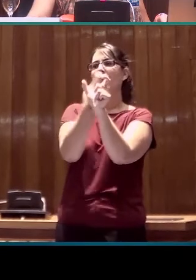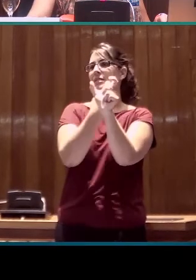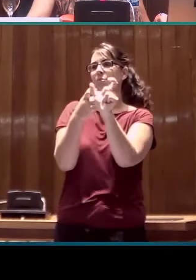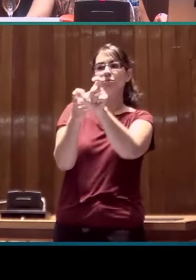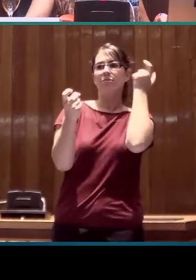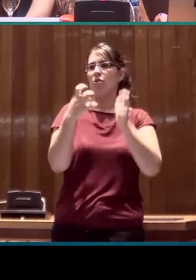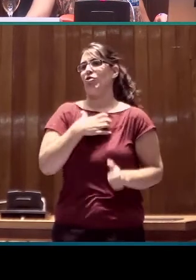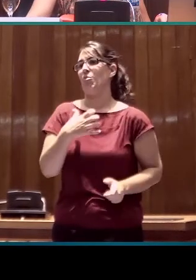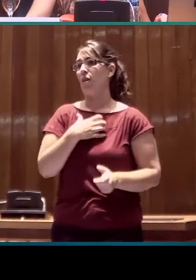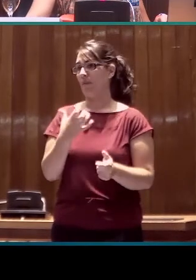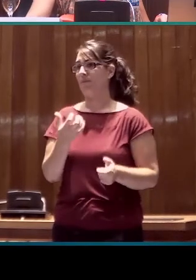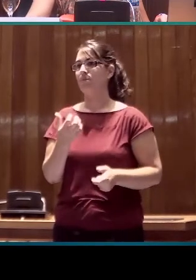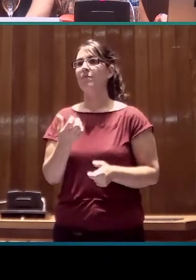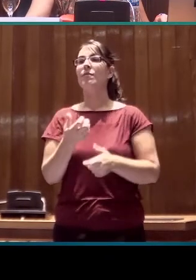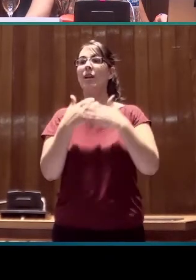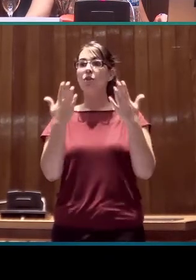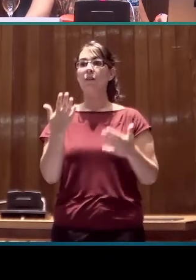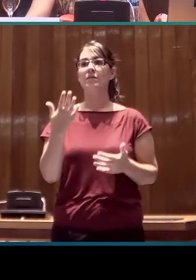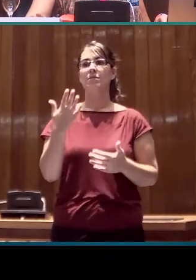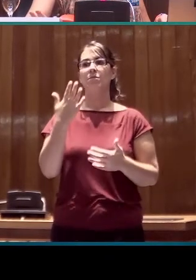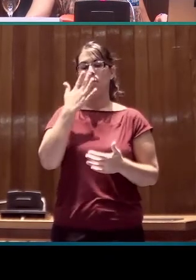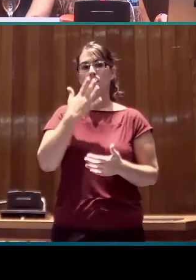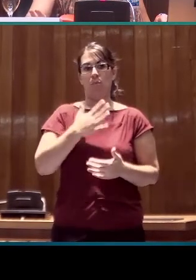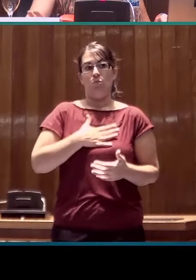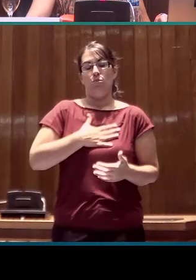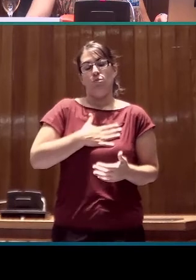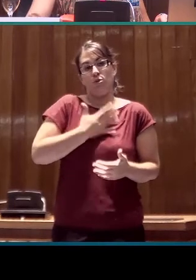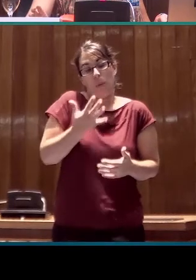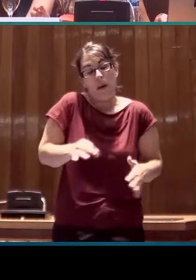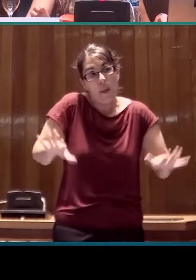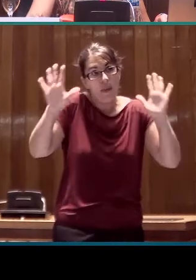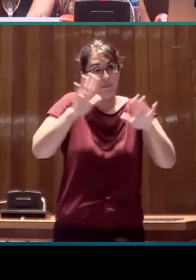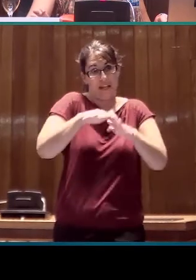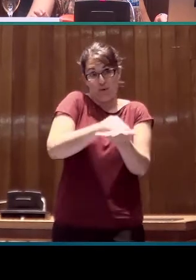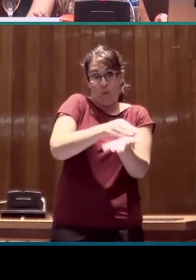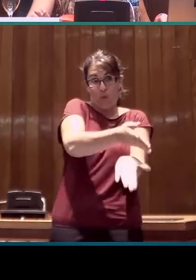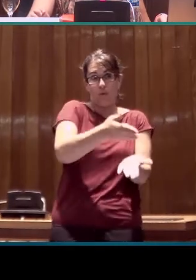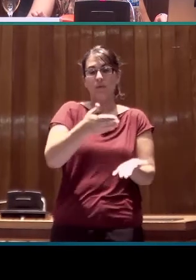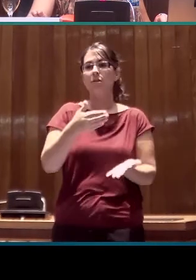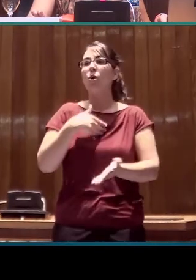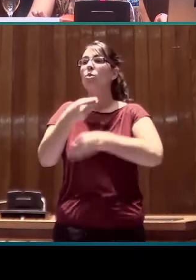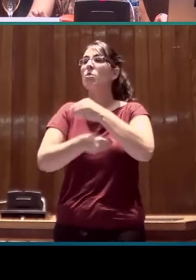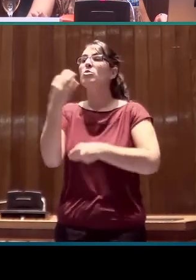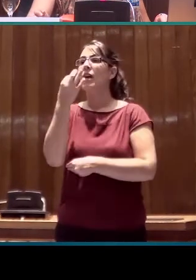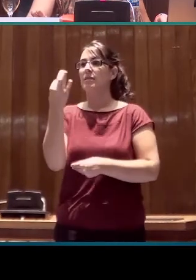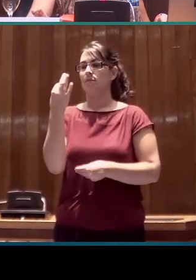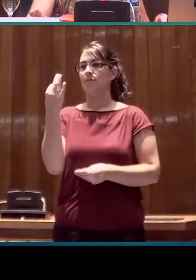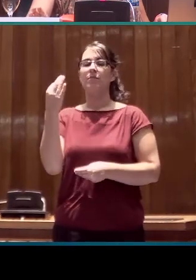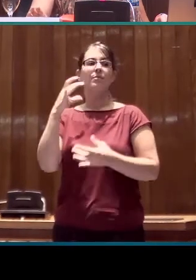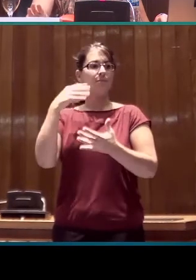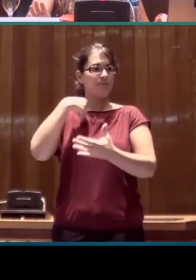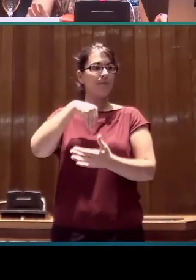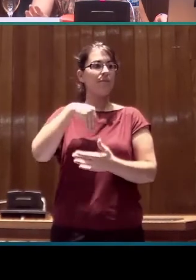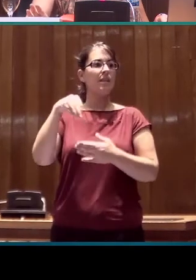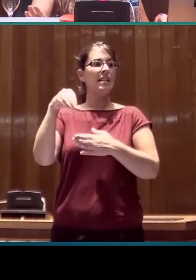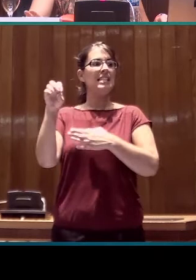alternativa es utilizar el sistema de escritura alfabética. Esta es una posibilidad